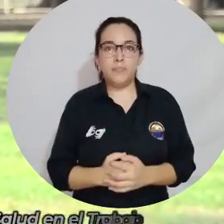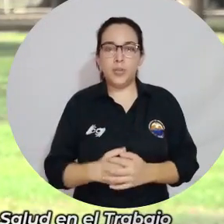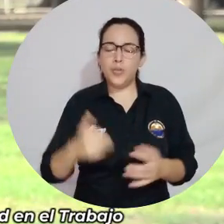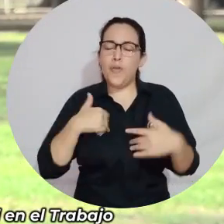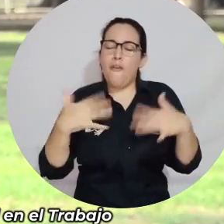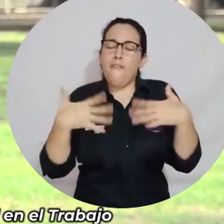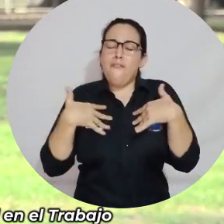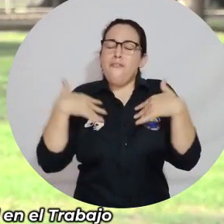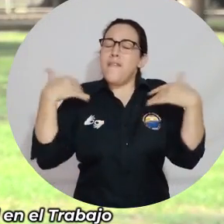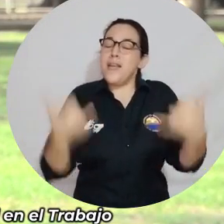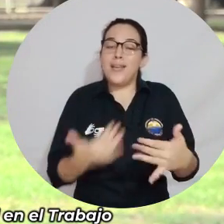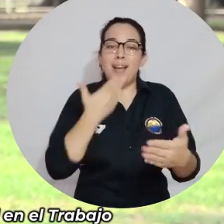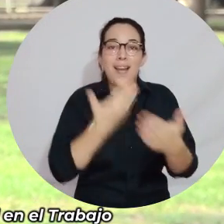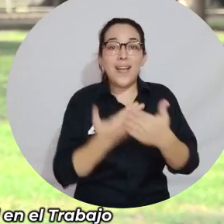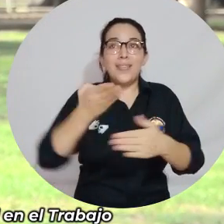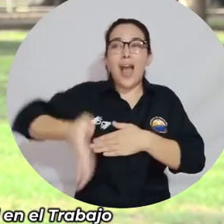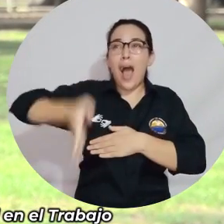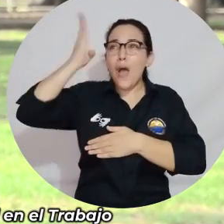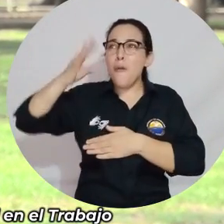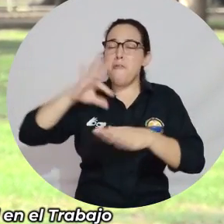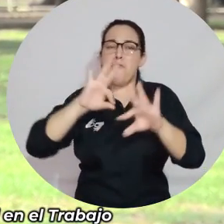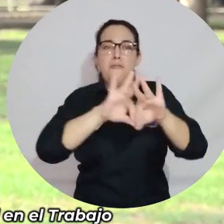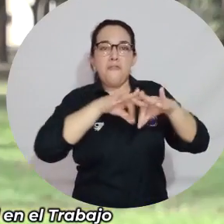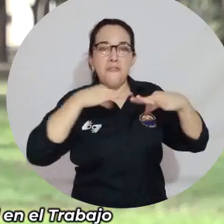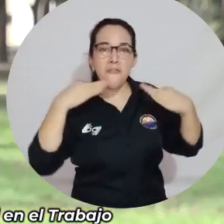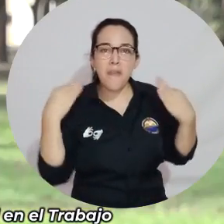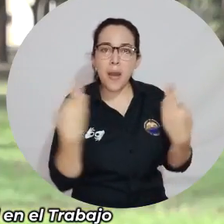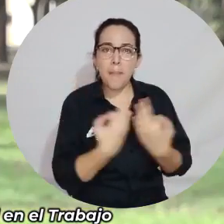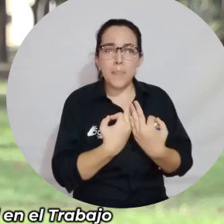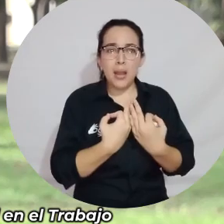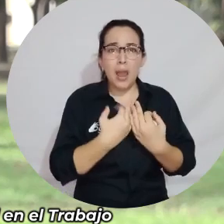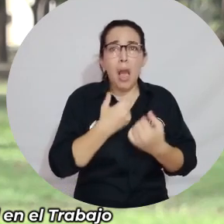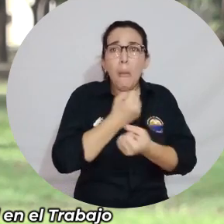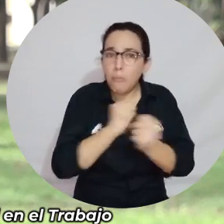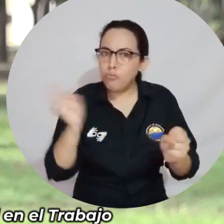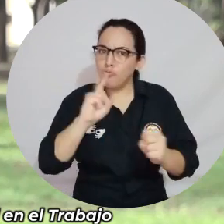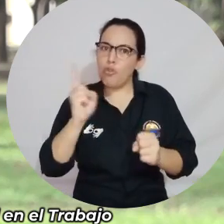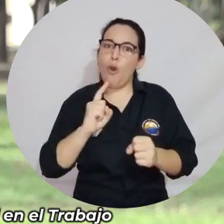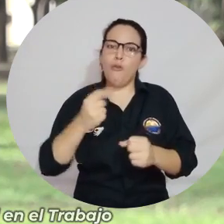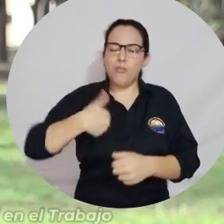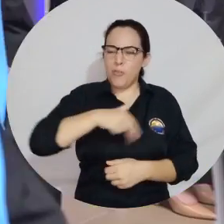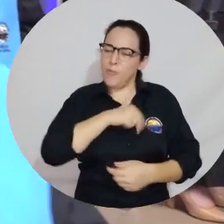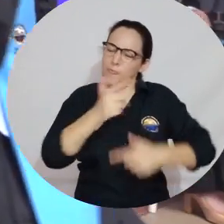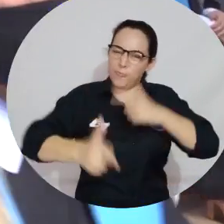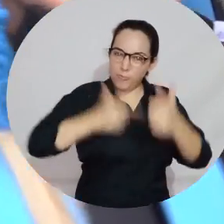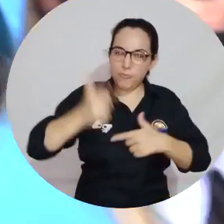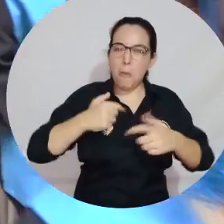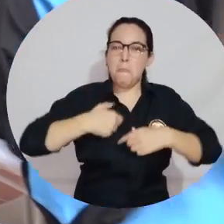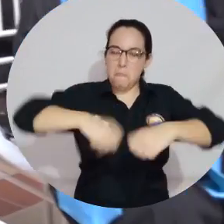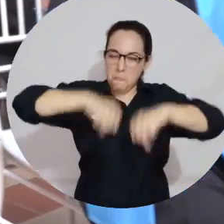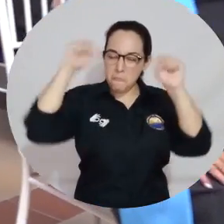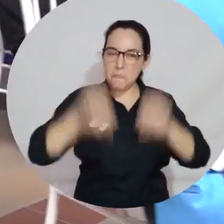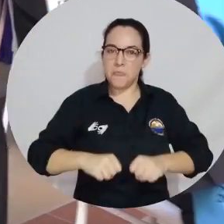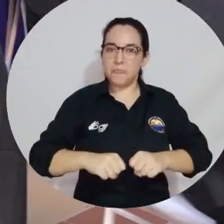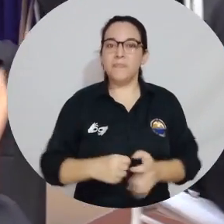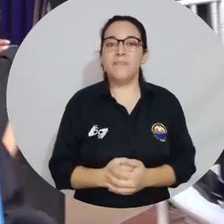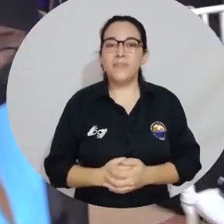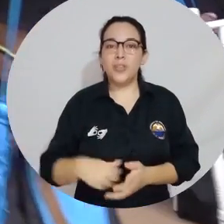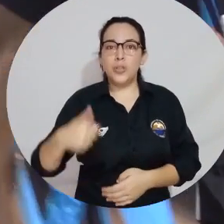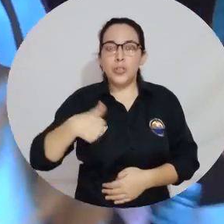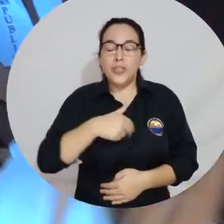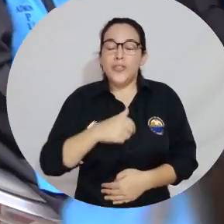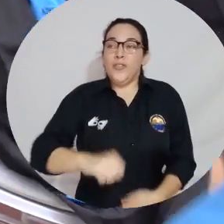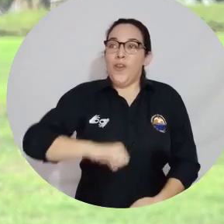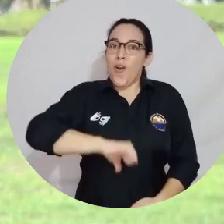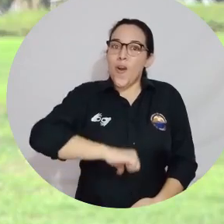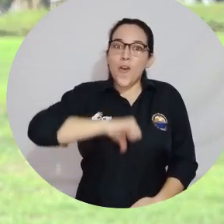muy feliz, gracias a Dios, a toda mi familia. Nada es imposible que cuando nos lo proponemos lo podemos lograr. Me siento muy